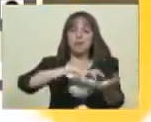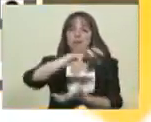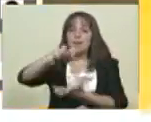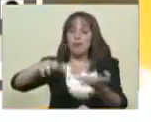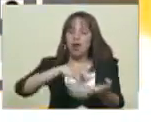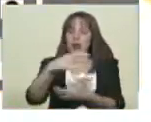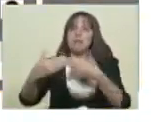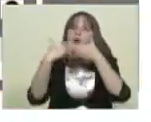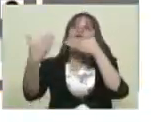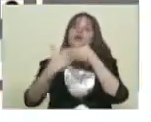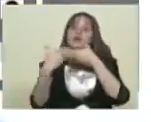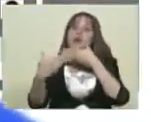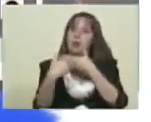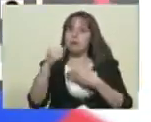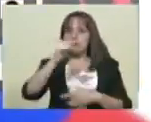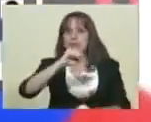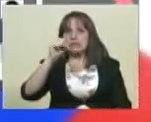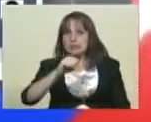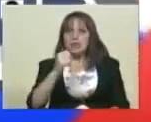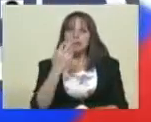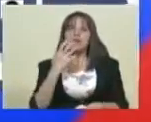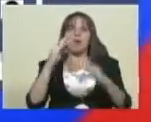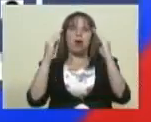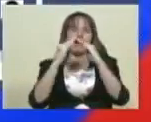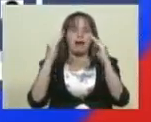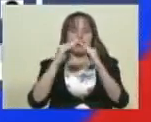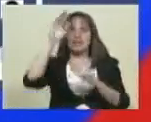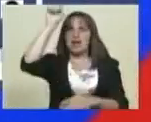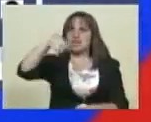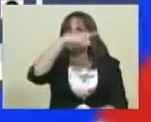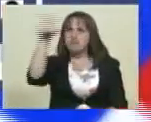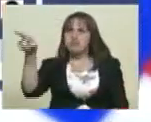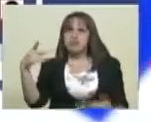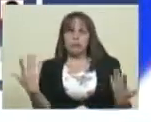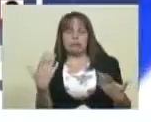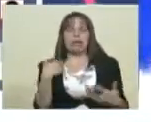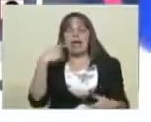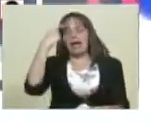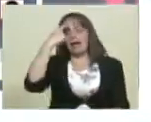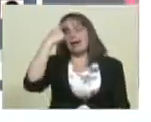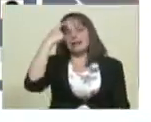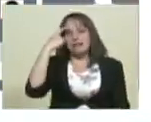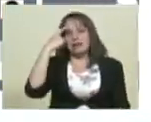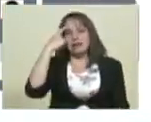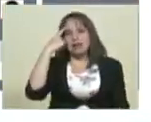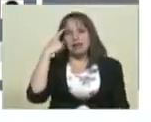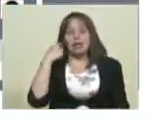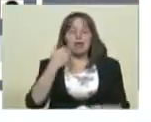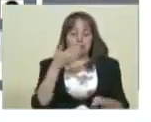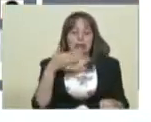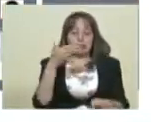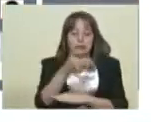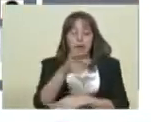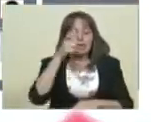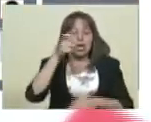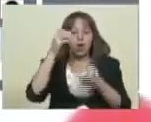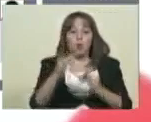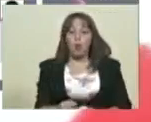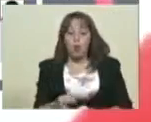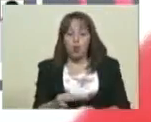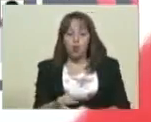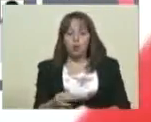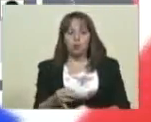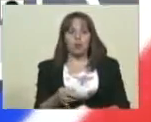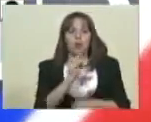han sido amenazadas, que sus casas han sido marcadas. De manera tal que les estamos proporcionando un lugar seguro, un resguardo,